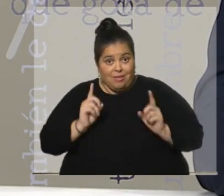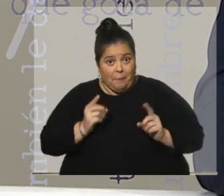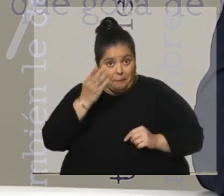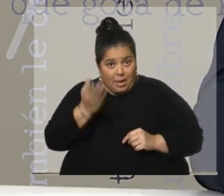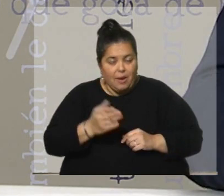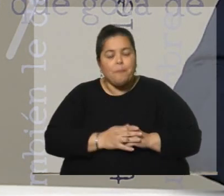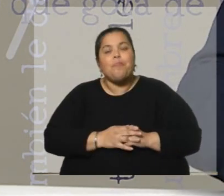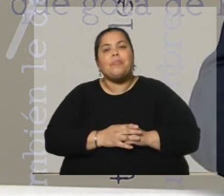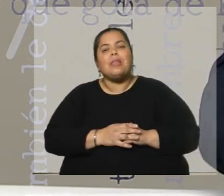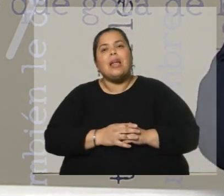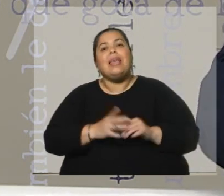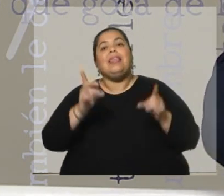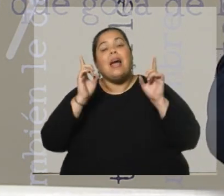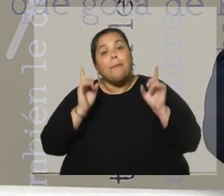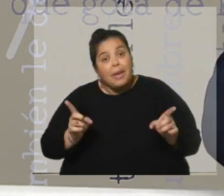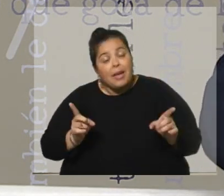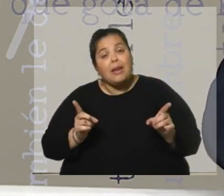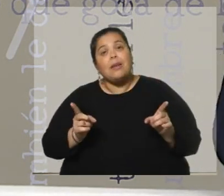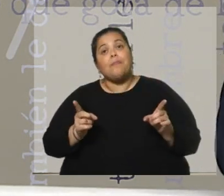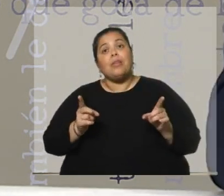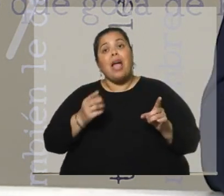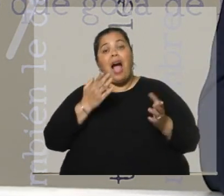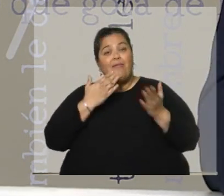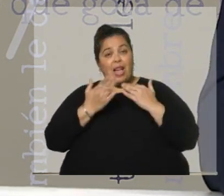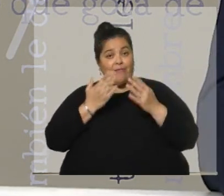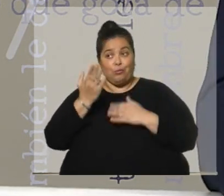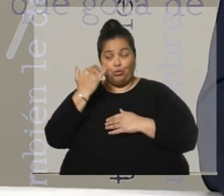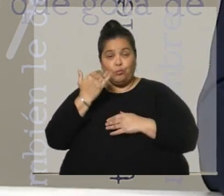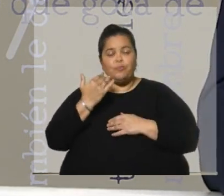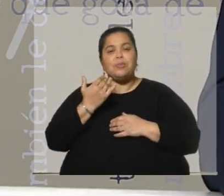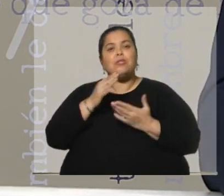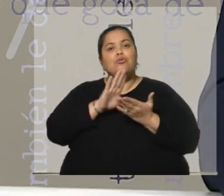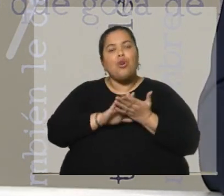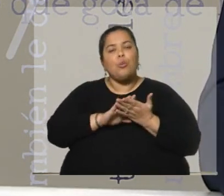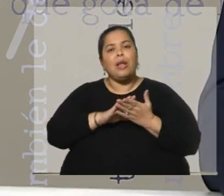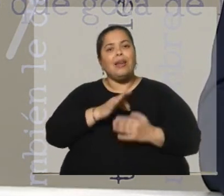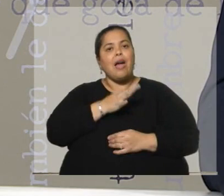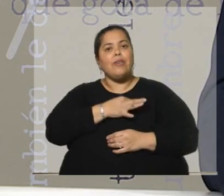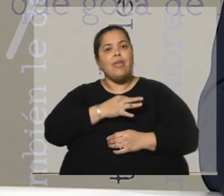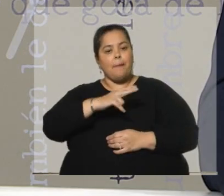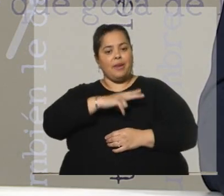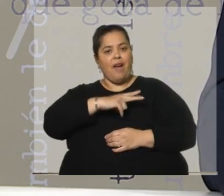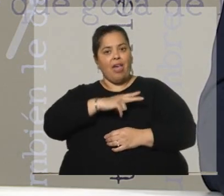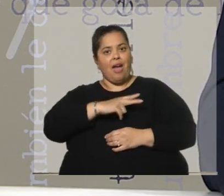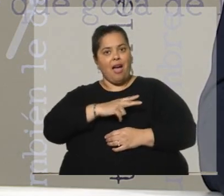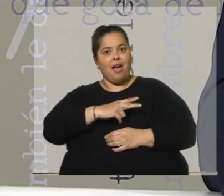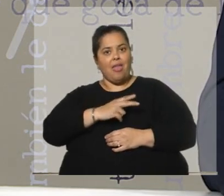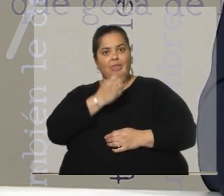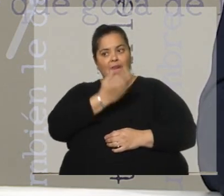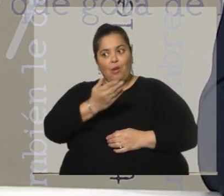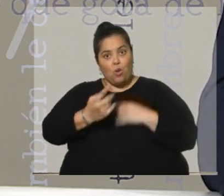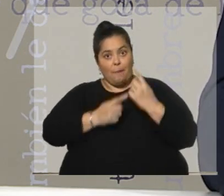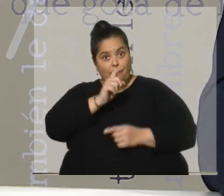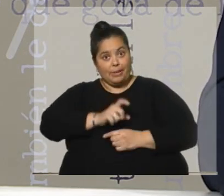Y también, lo hablábamos el otro día después del programa, aparecen cosas de la vida íntima de algunas personas. Entonces, sobre la